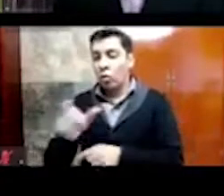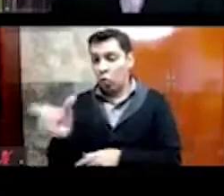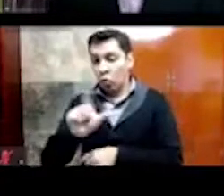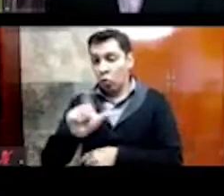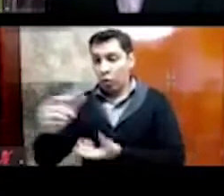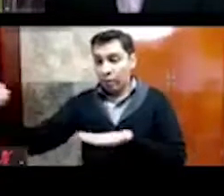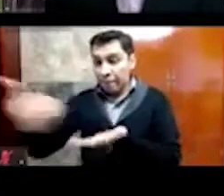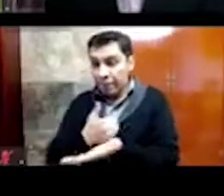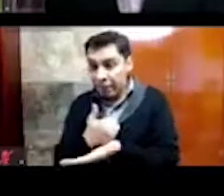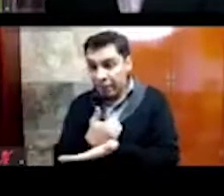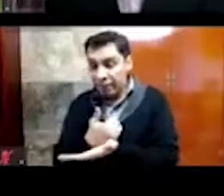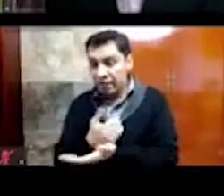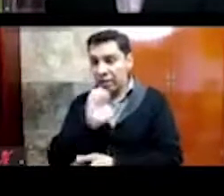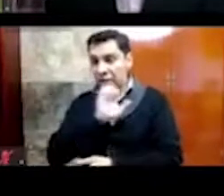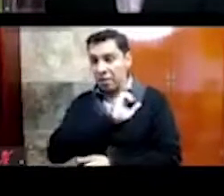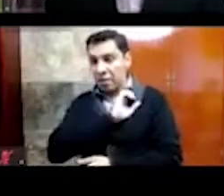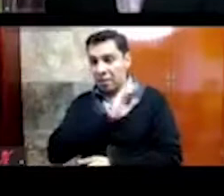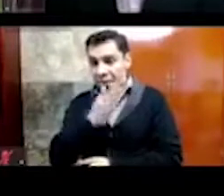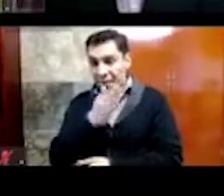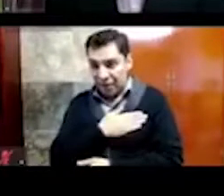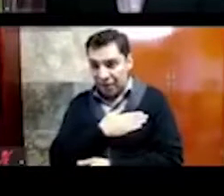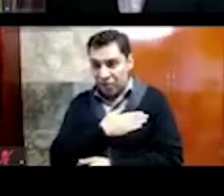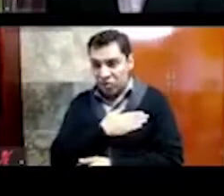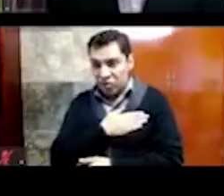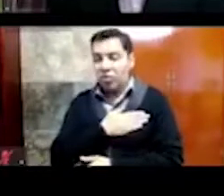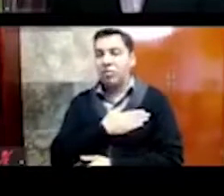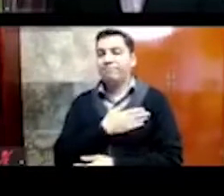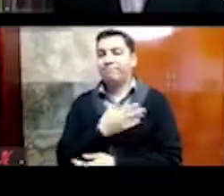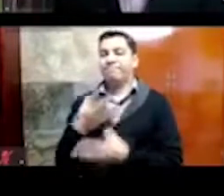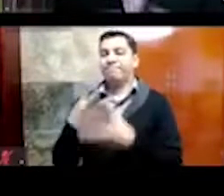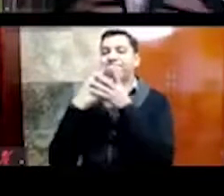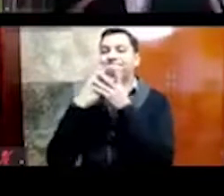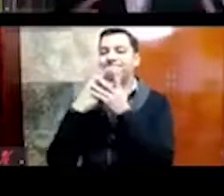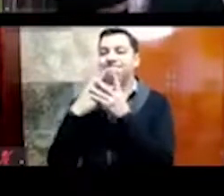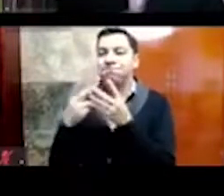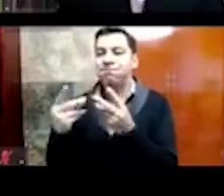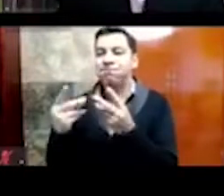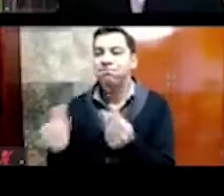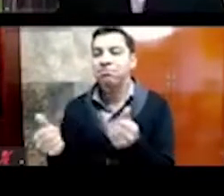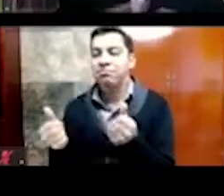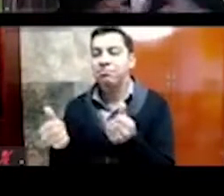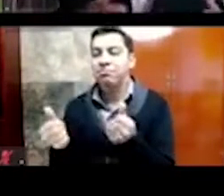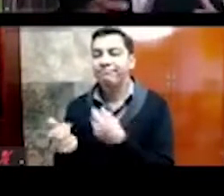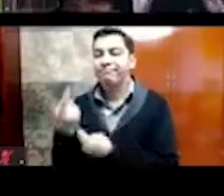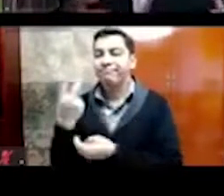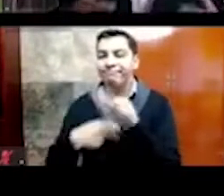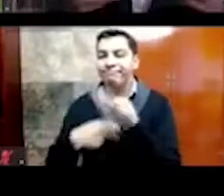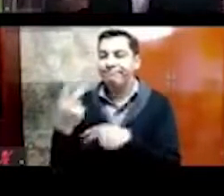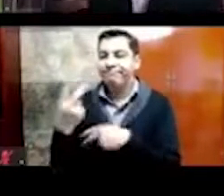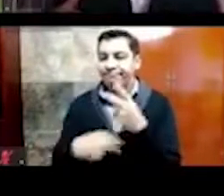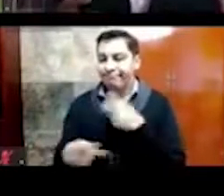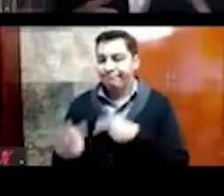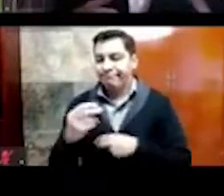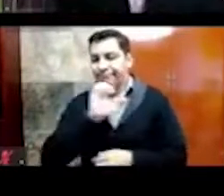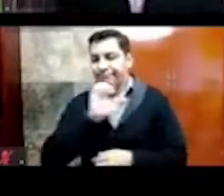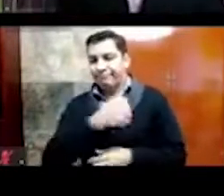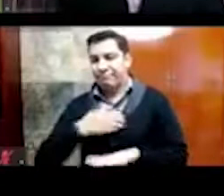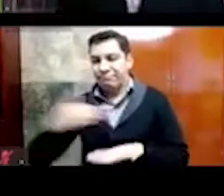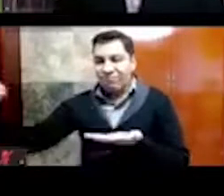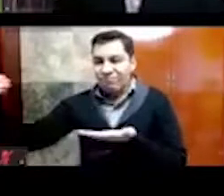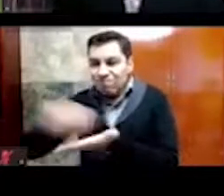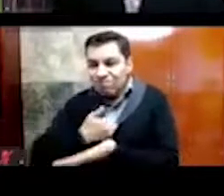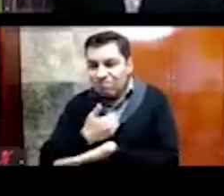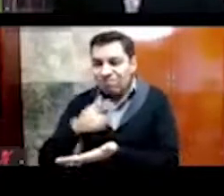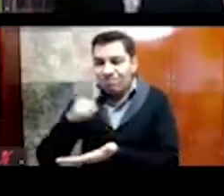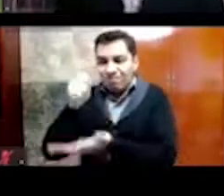ibéricos, y con todos los miles de indígenas que los acompañaron en esta alianza, que se establece, y que vienen y toman la ciudad de